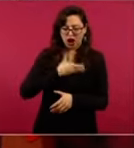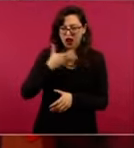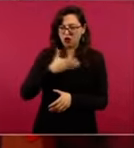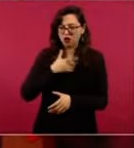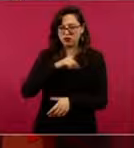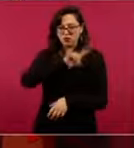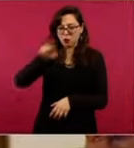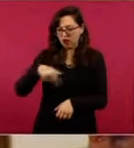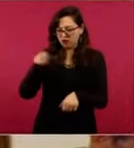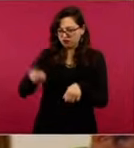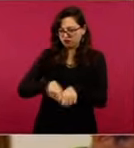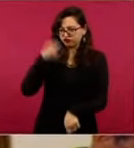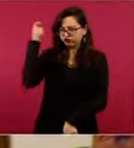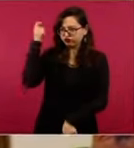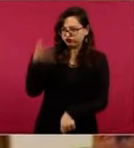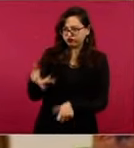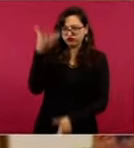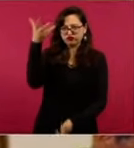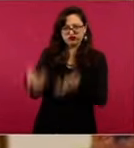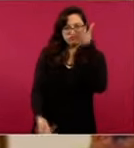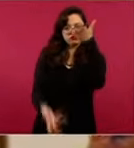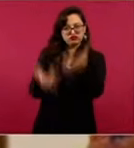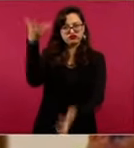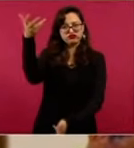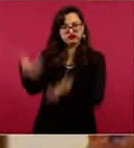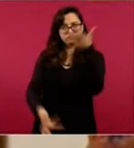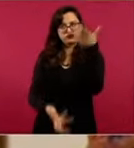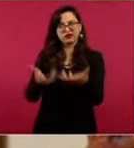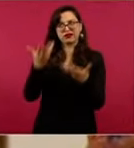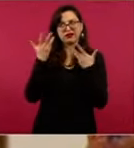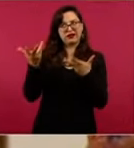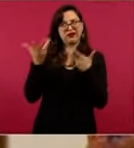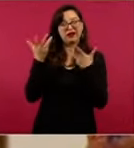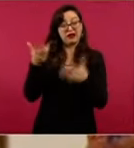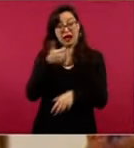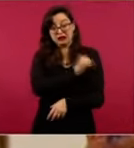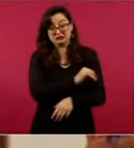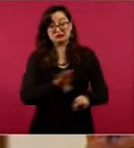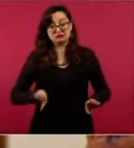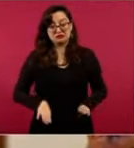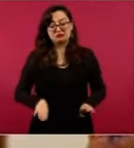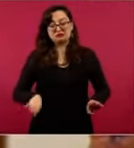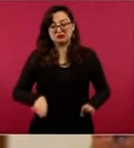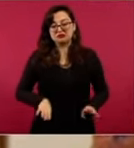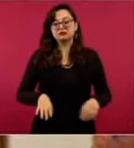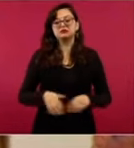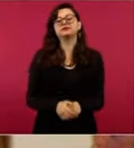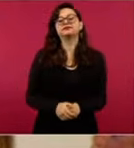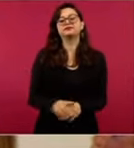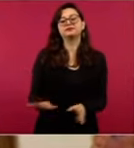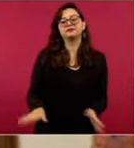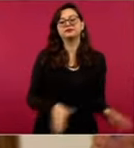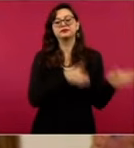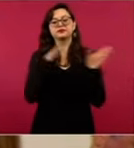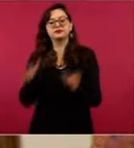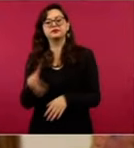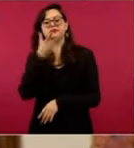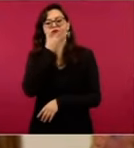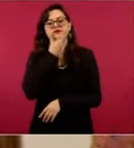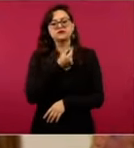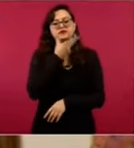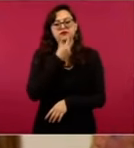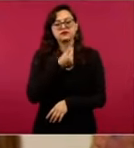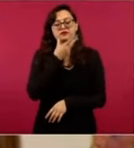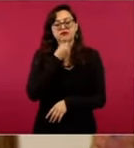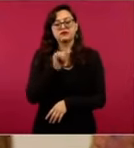y luego se fue con Videgaray, también del